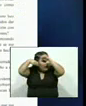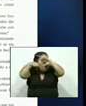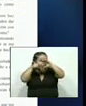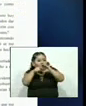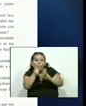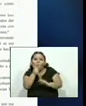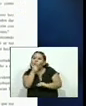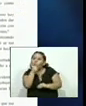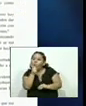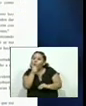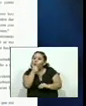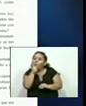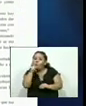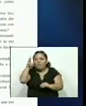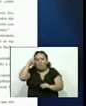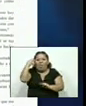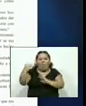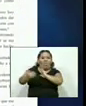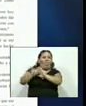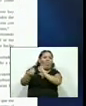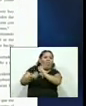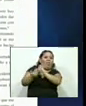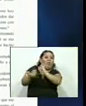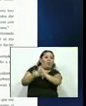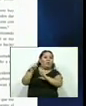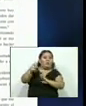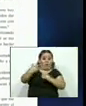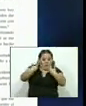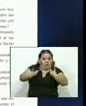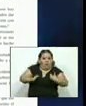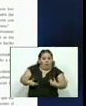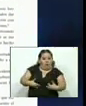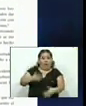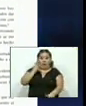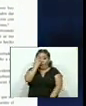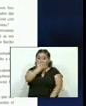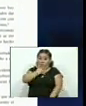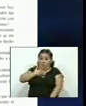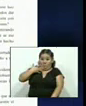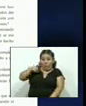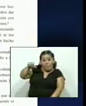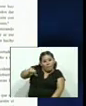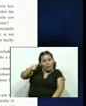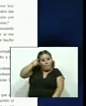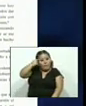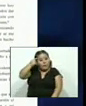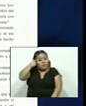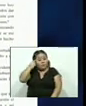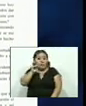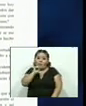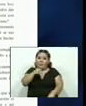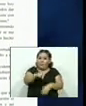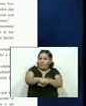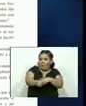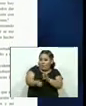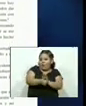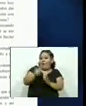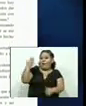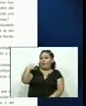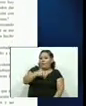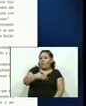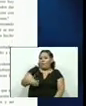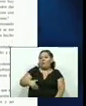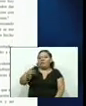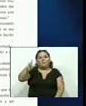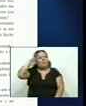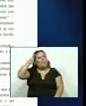inquietudes y generando ataques en su contra, creando un daño a su prestigio. El expresidente de la Asamblea Legislativa dice que todo se trata de un